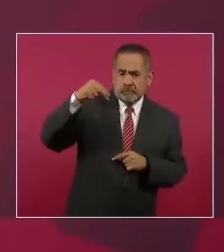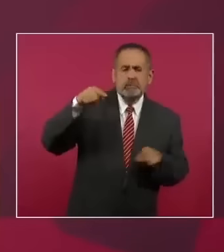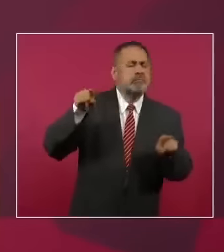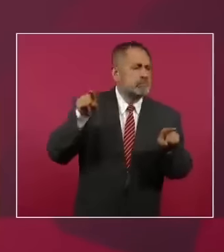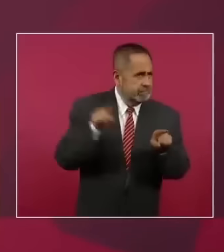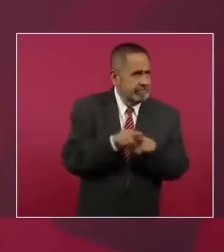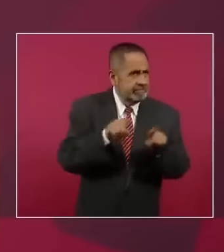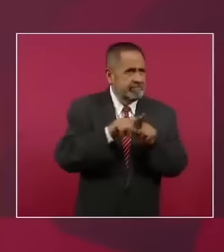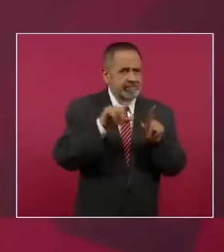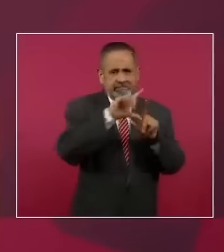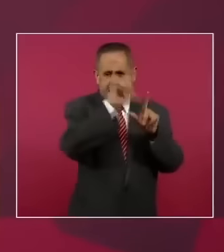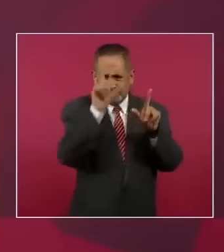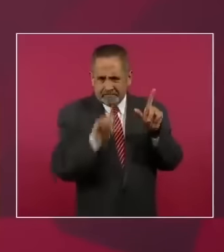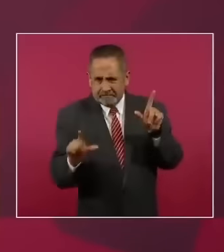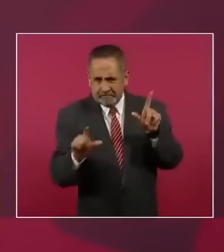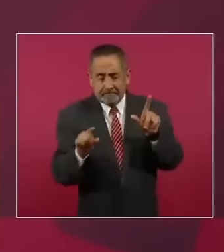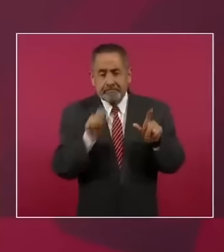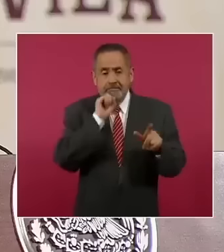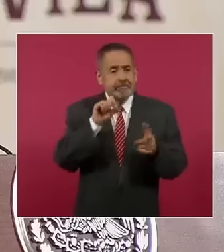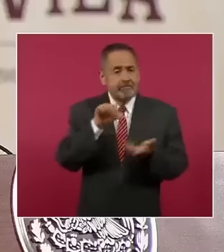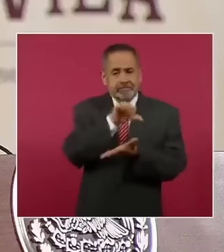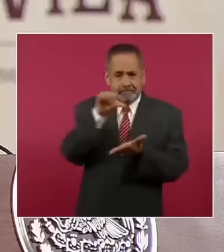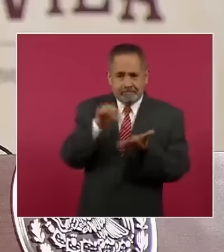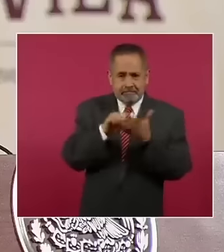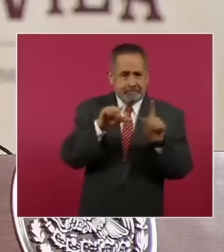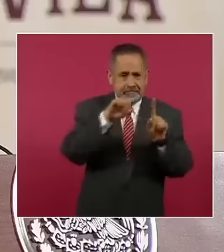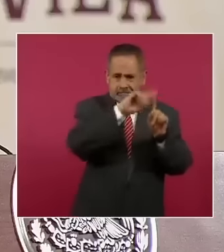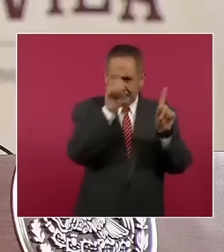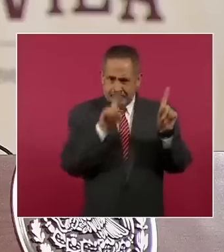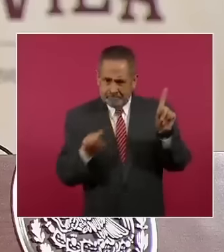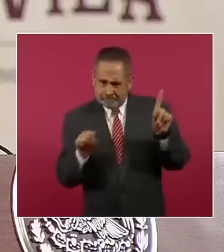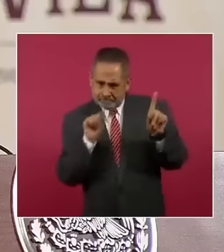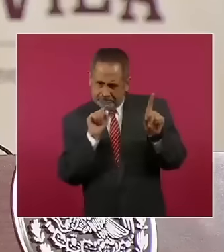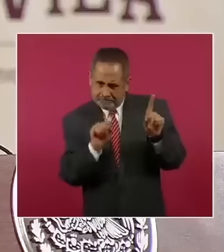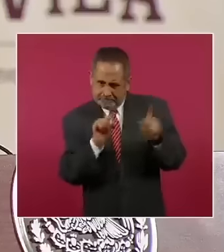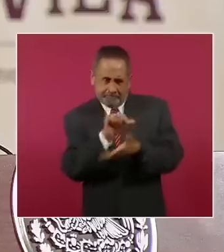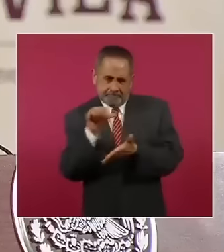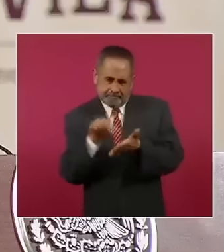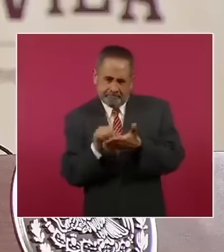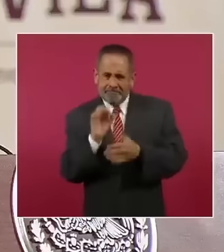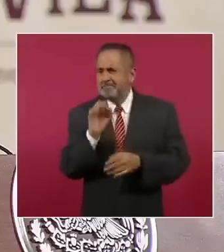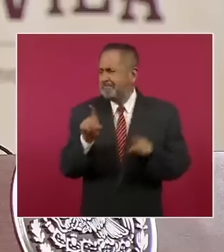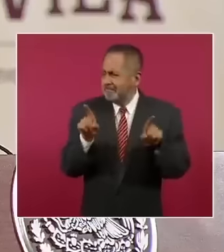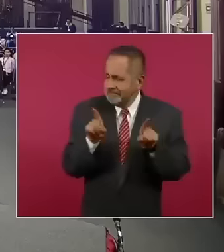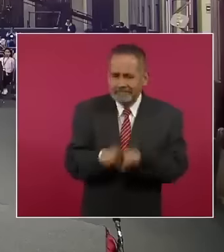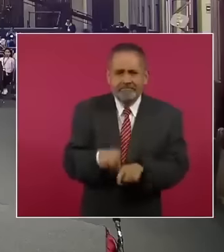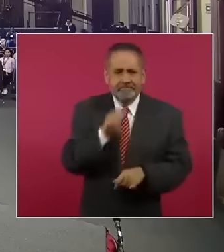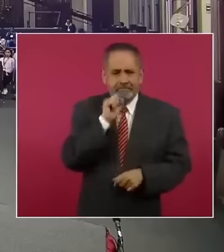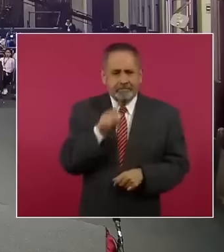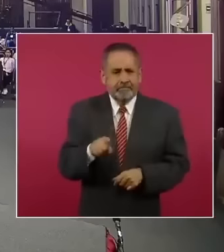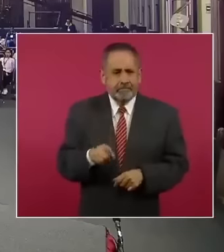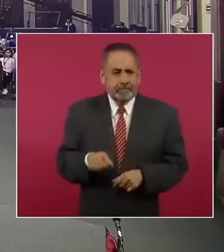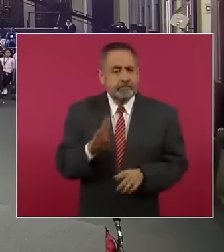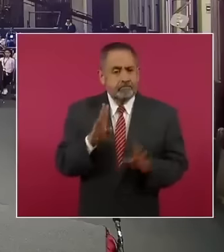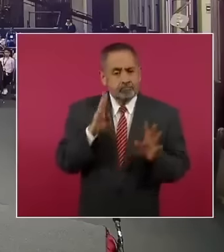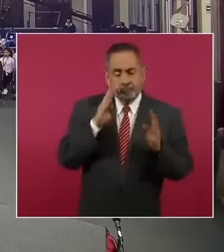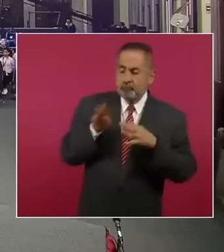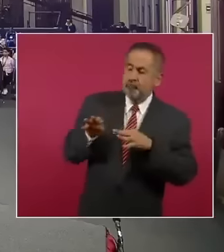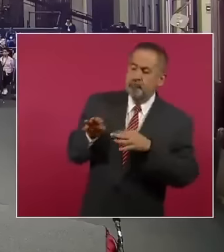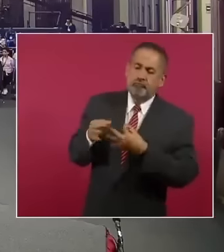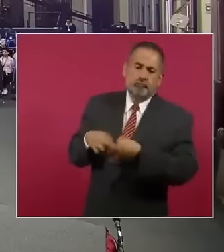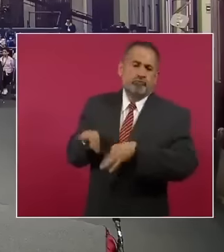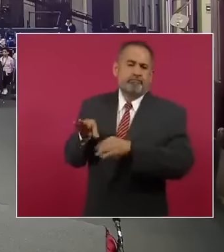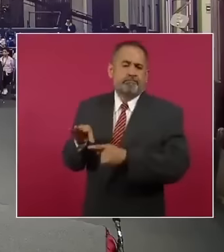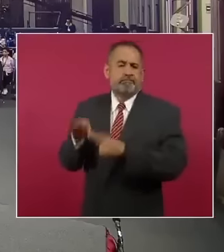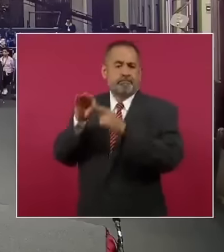en el centro del país. Lo que pasa es que se destaca más lo